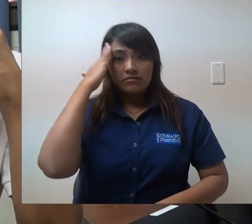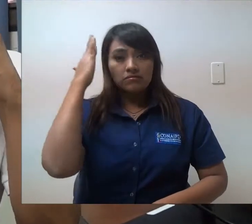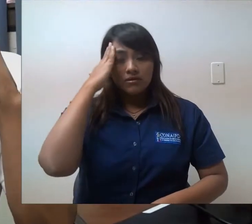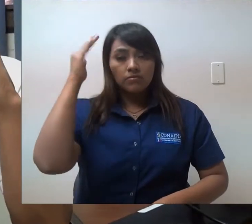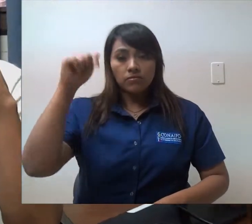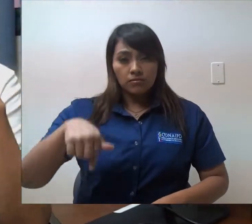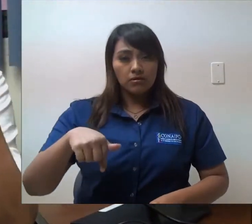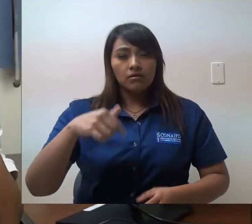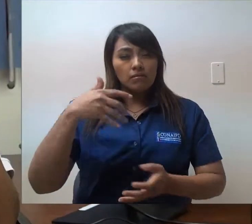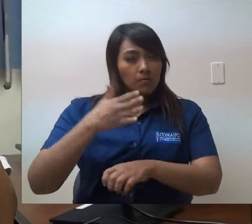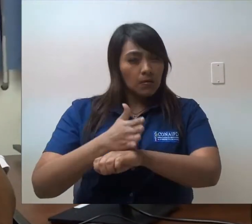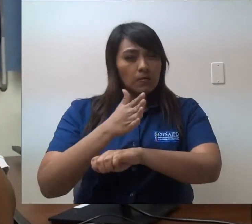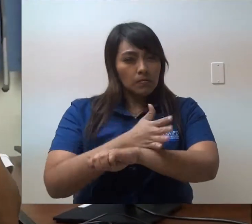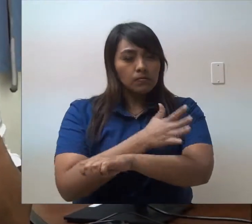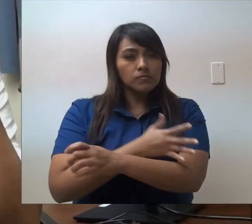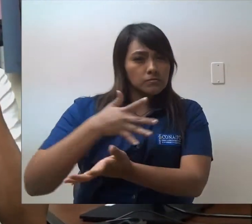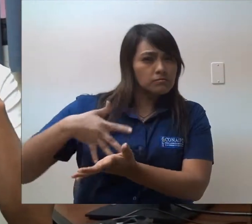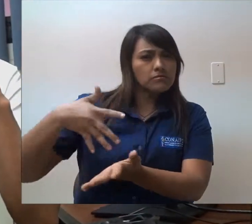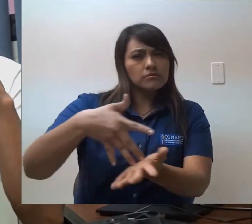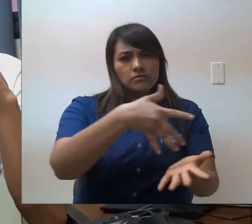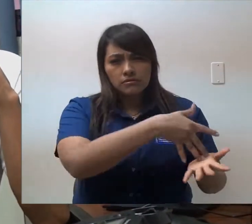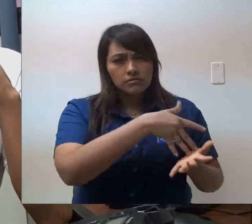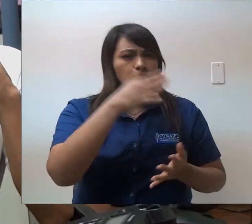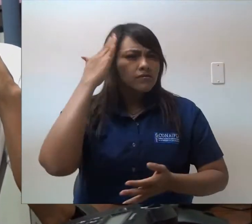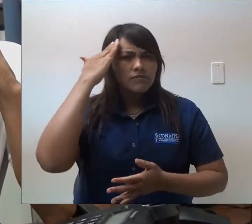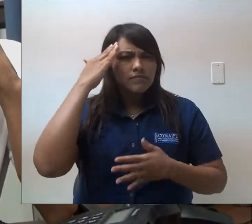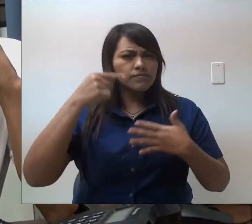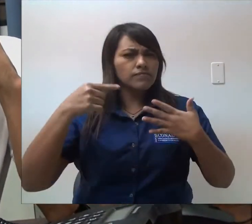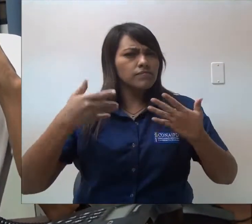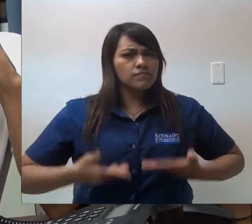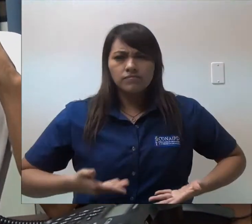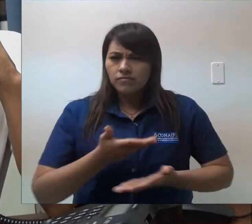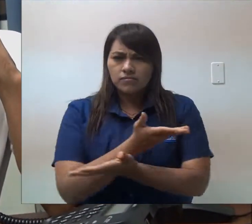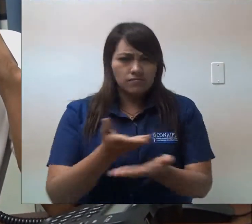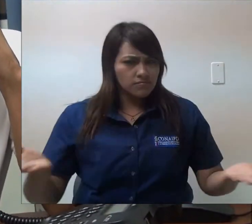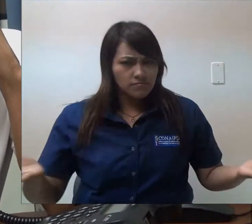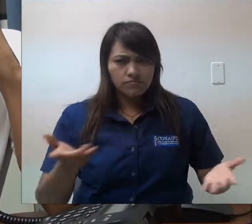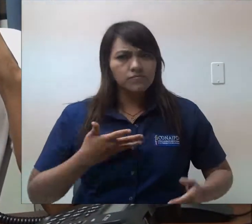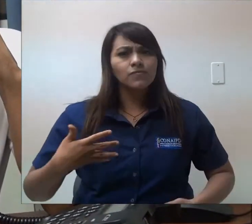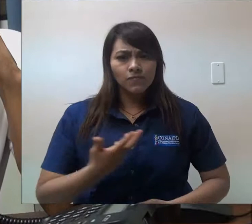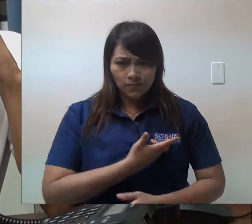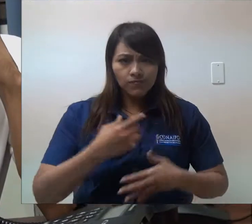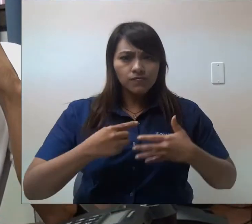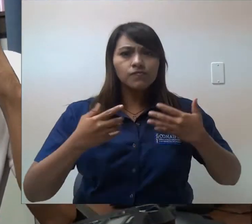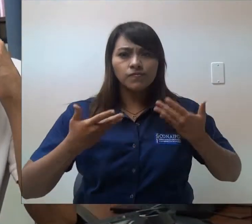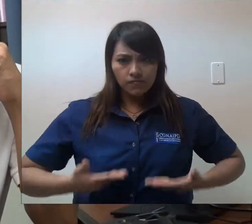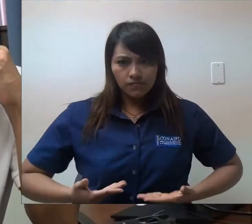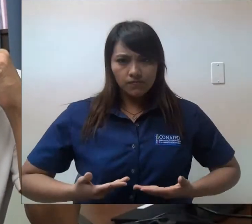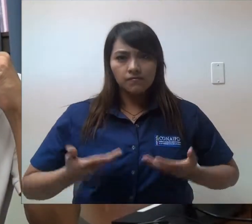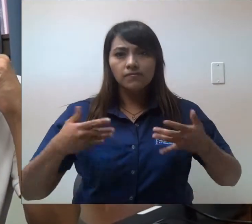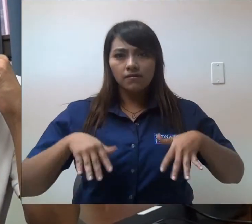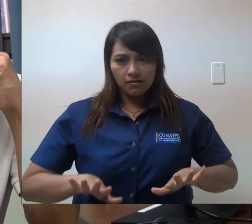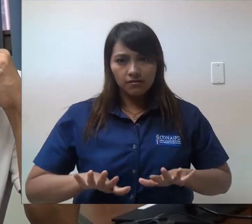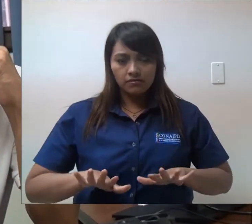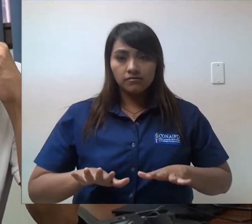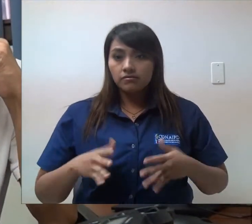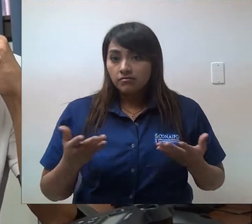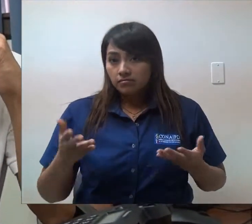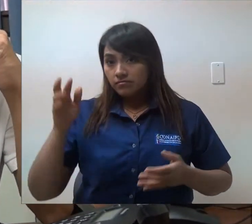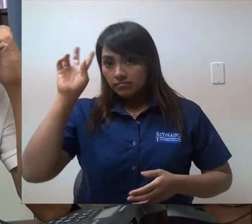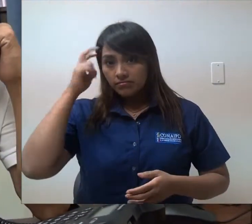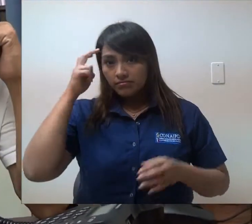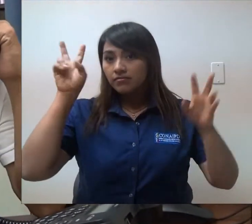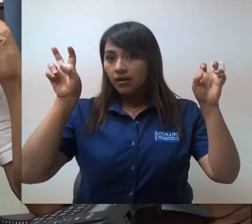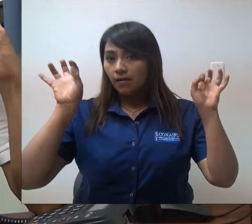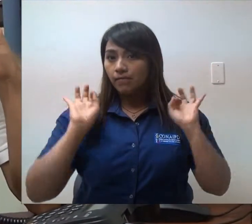que en la medida que la sociedad va teniendo conocimiento y sobre todo en cualquier estado de derecho asumimos que todos tenemos